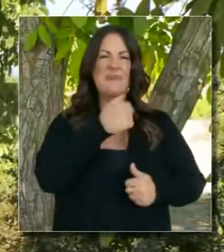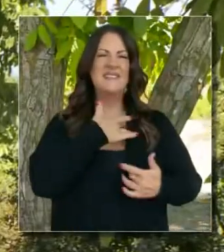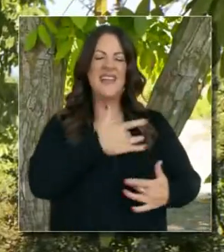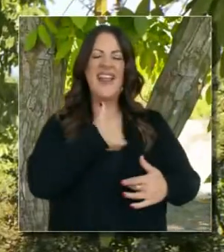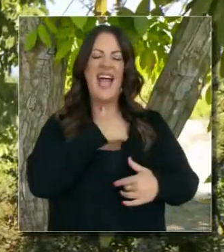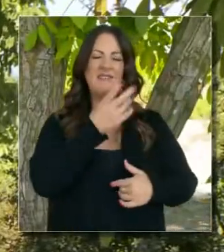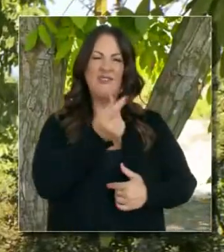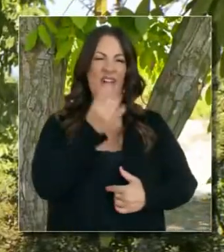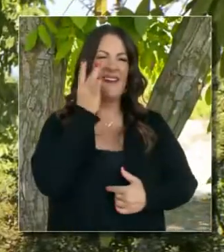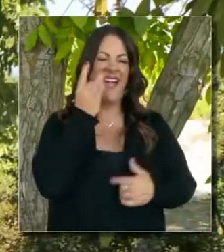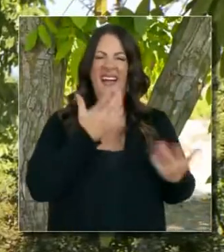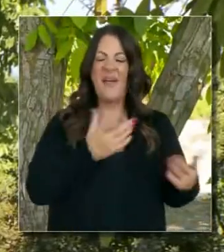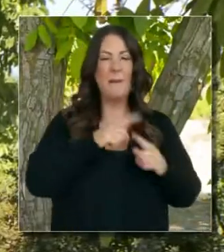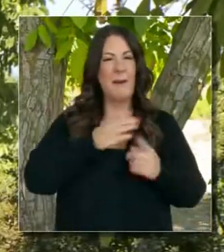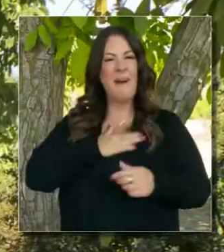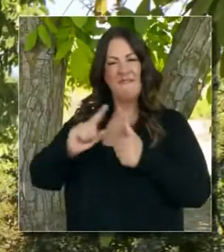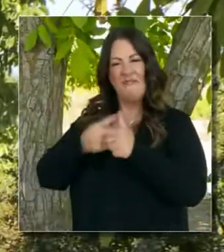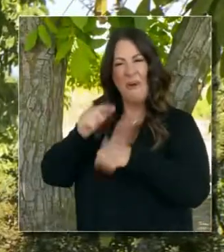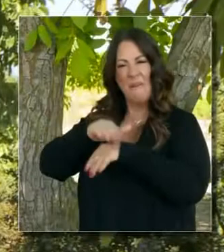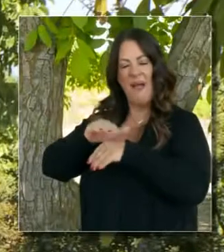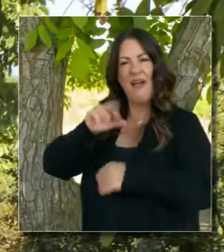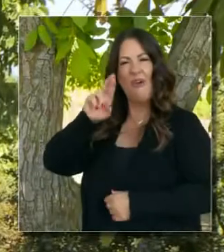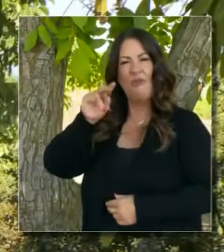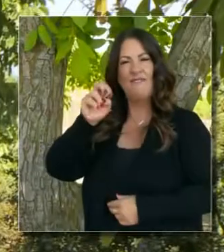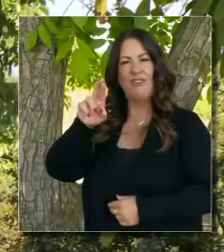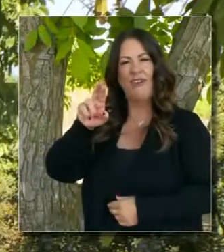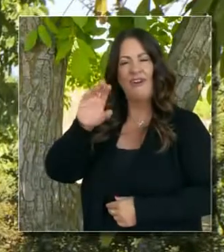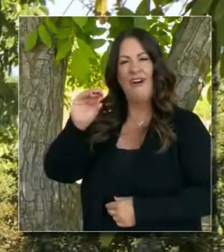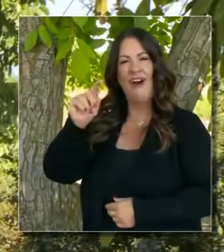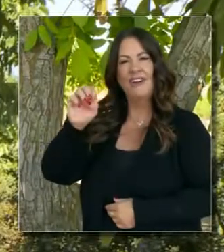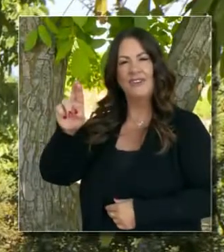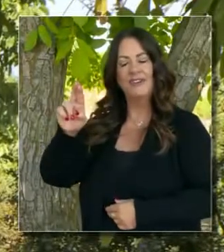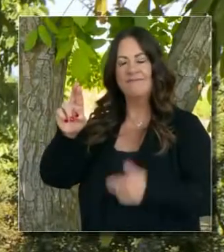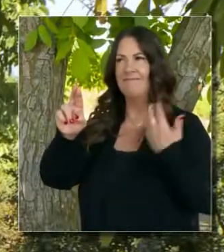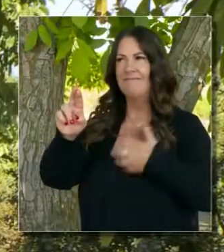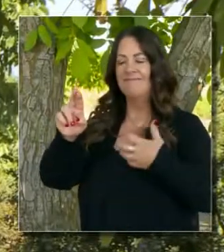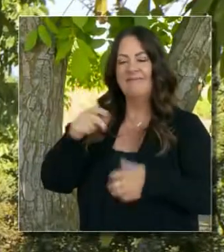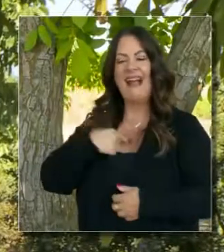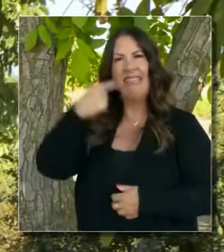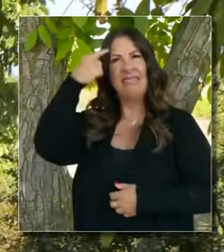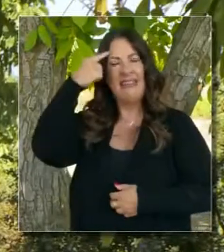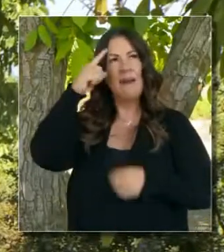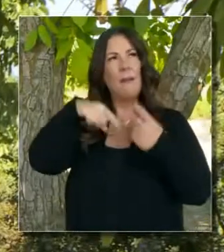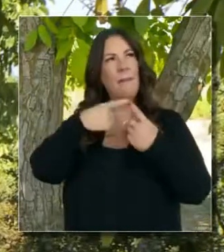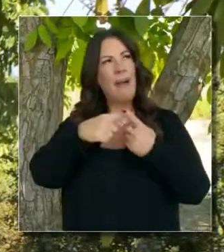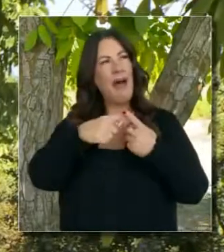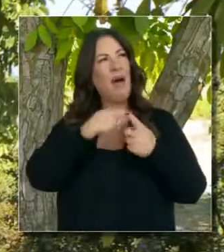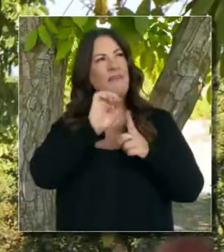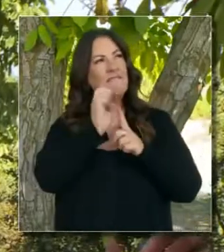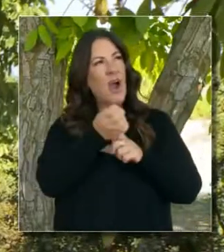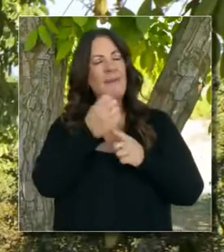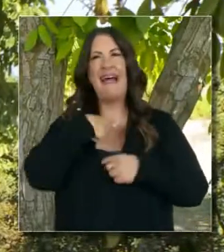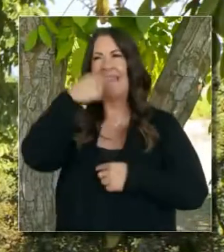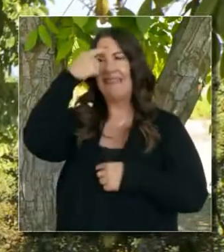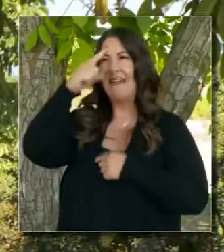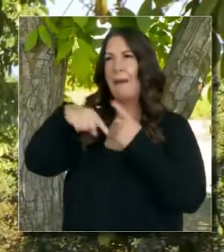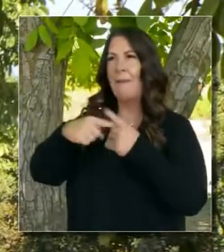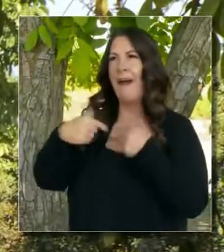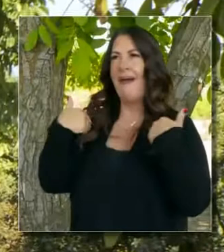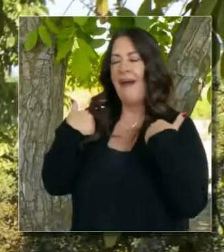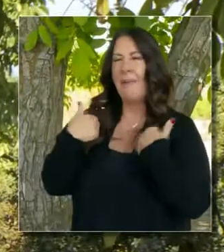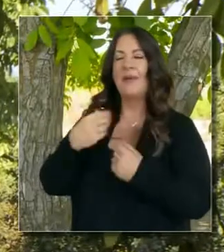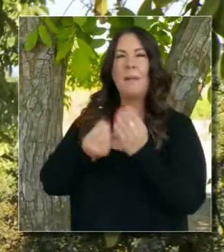era mi primer mascota. Muchos tienen perros o gatos, pero yo tenía una de esas. Así que yo pienso en los animales,